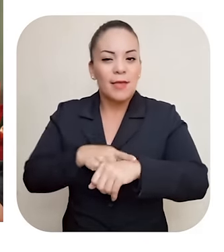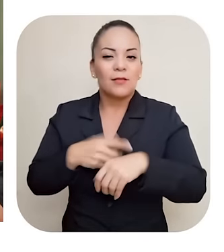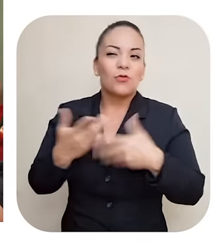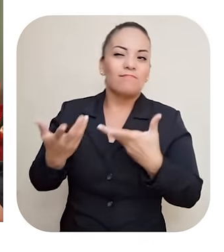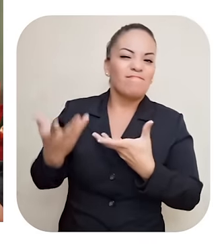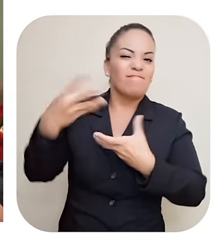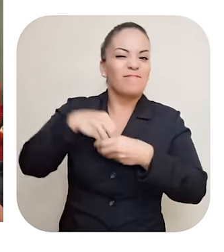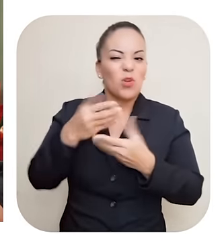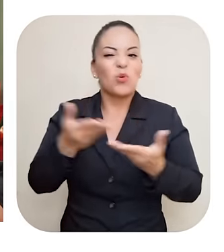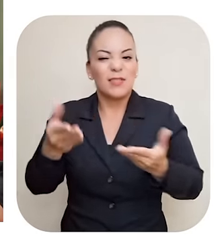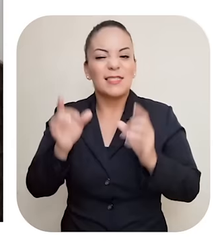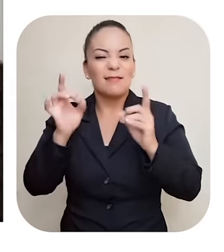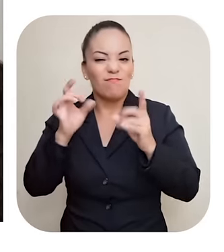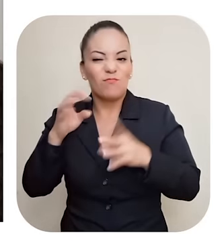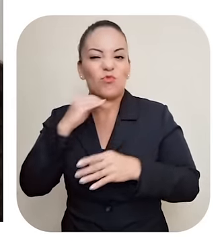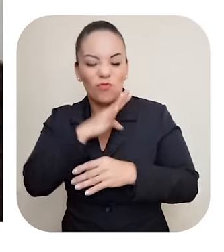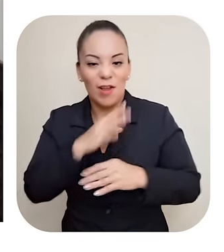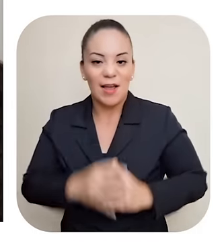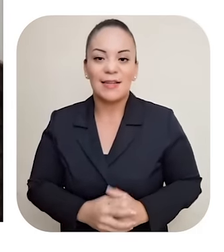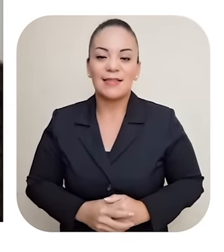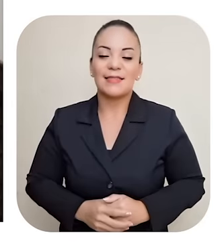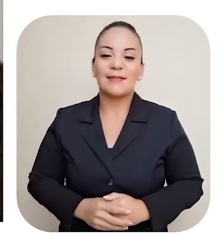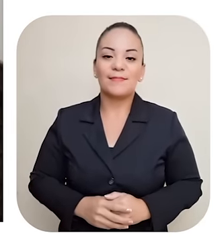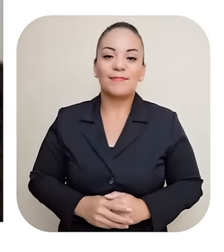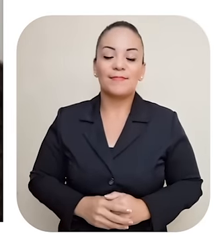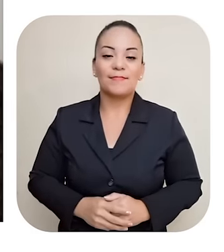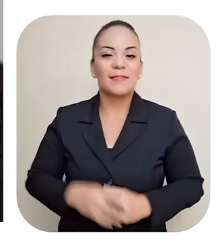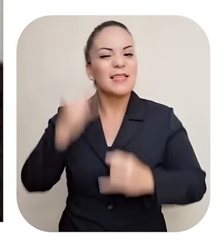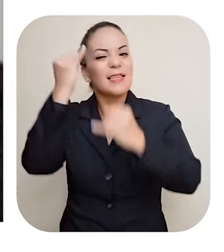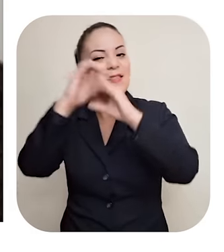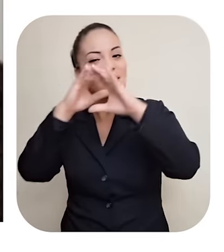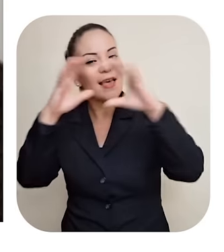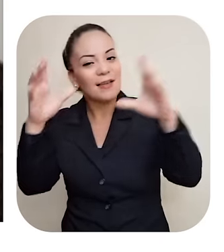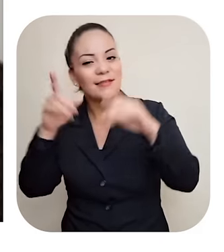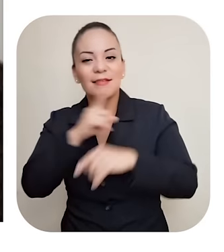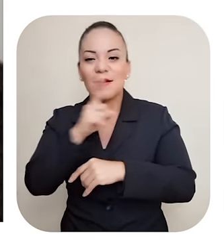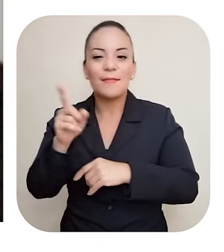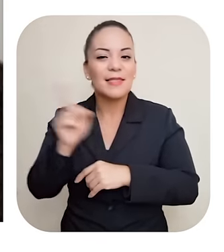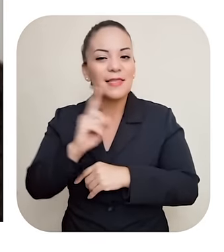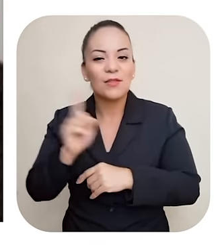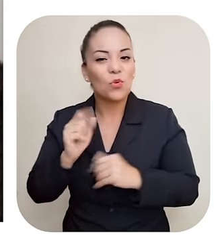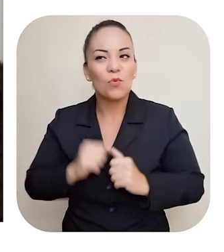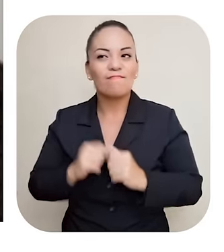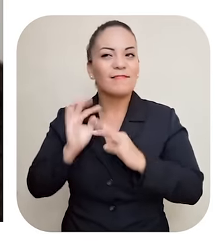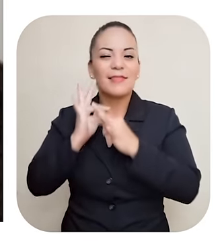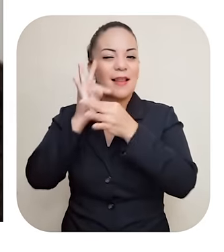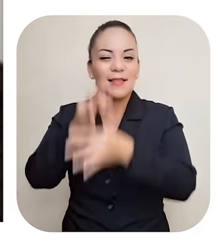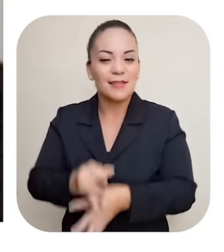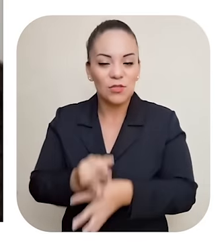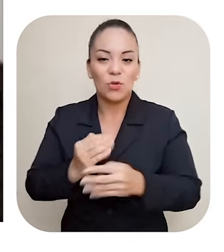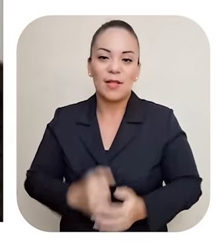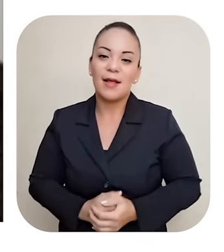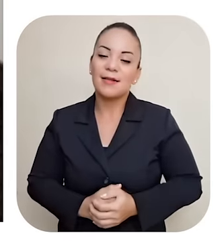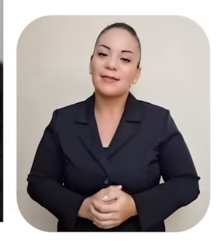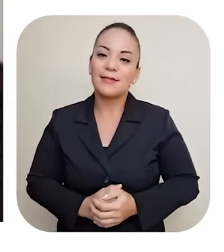Ideas que no son Las tradicionales Padre Tenemos que defender A los no nacidos